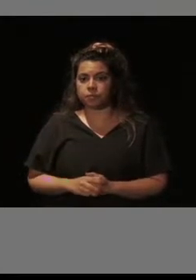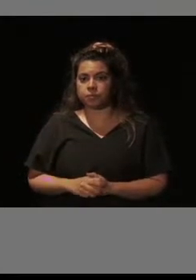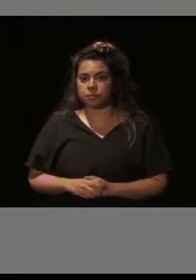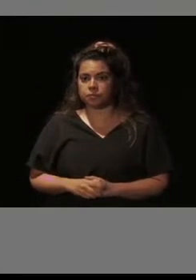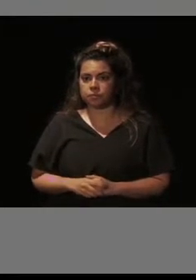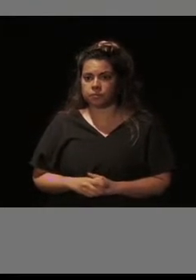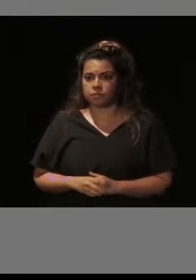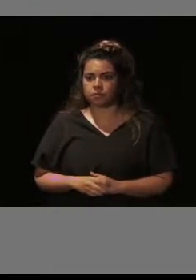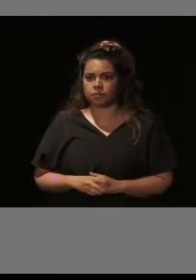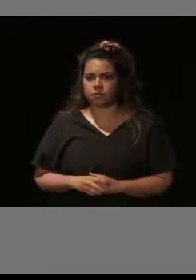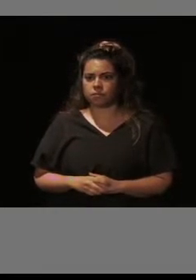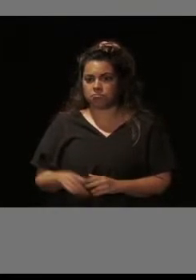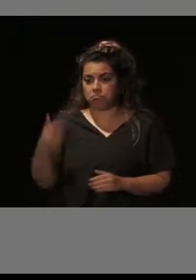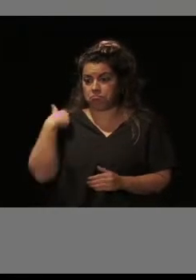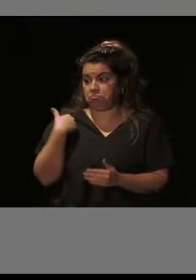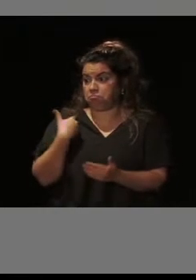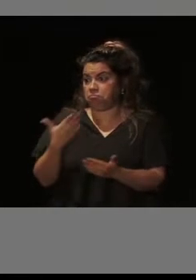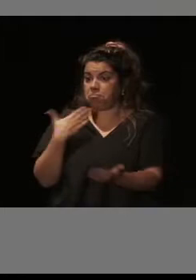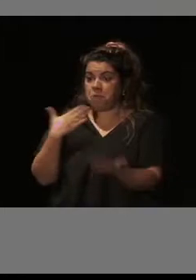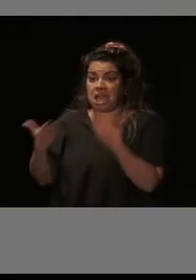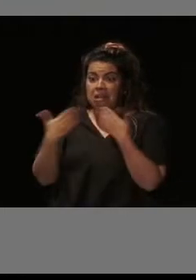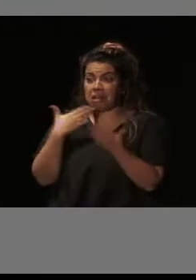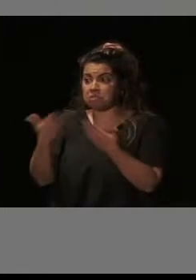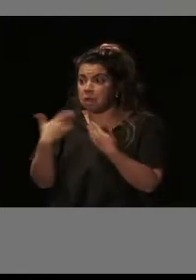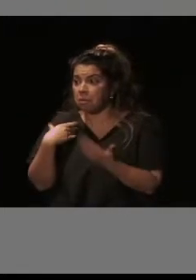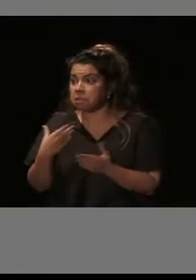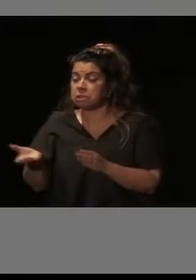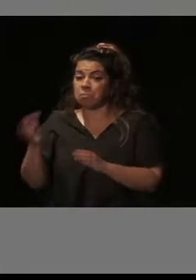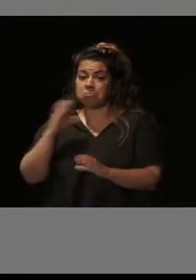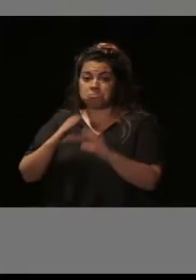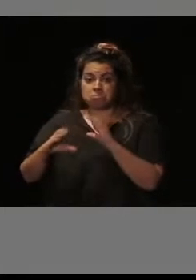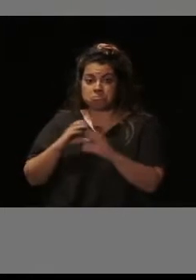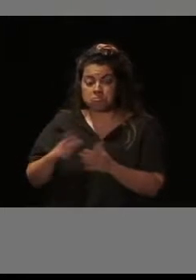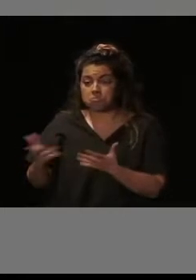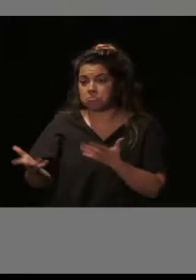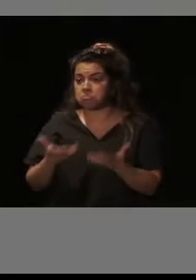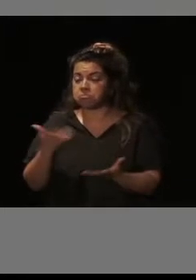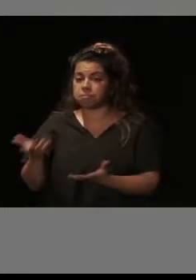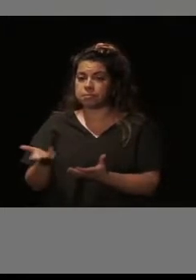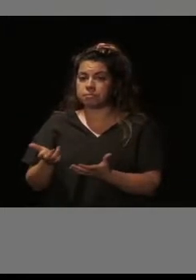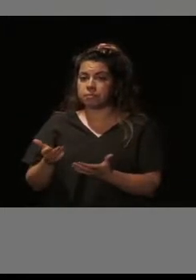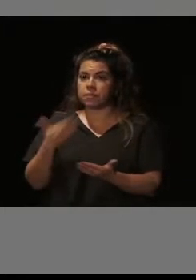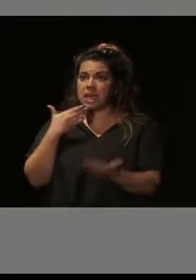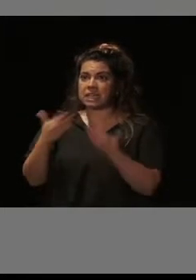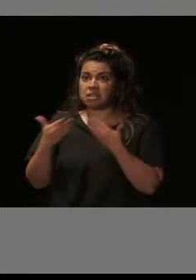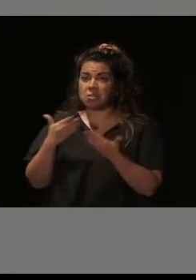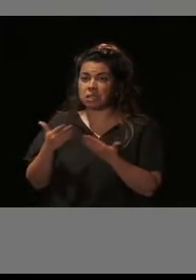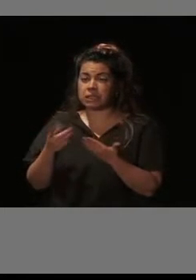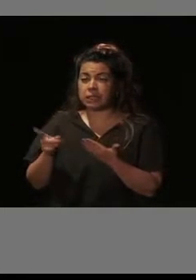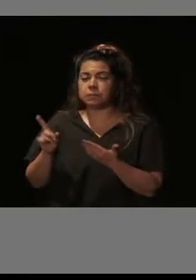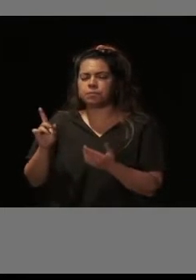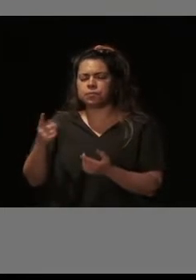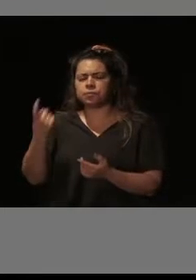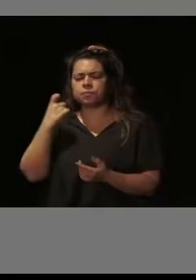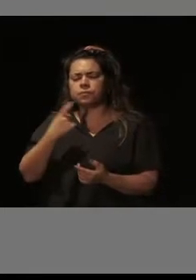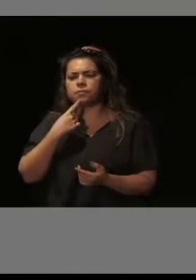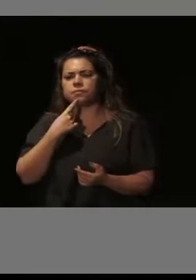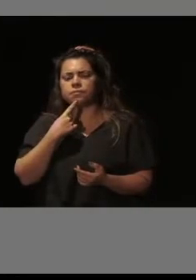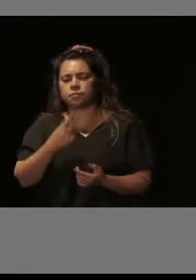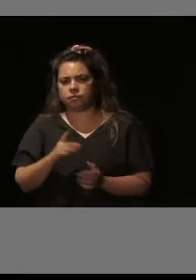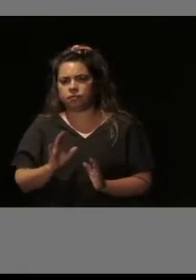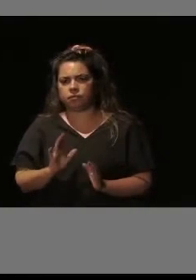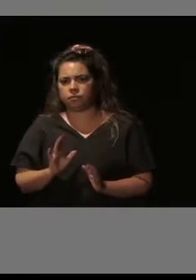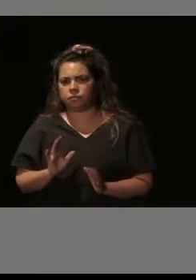Y le hicimos una entrevista, un medio de comunicación nacional, ABC, le hizo una entrevista y ahí él dijo que